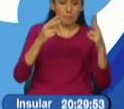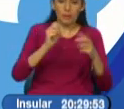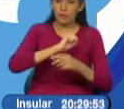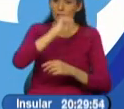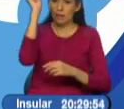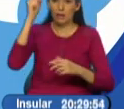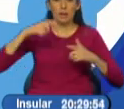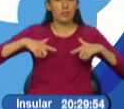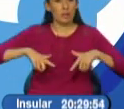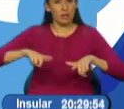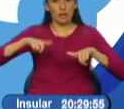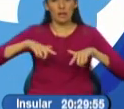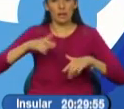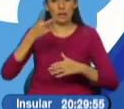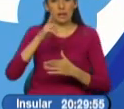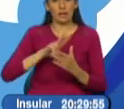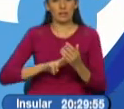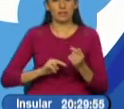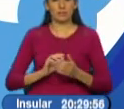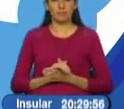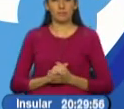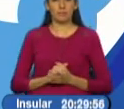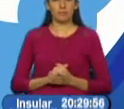electoral del binomio de Alianza País.